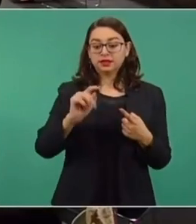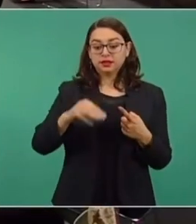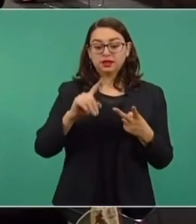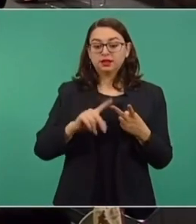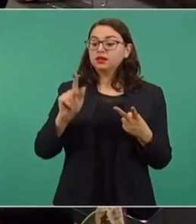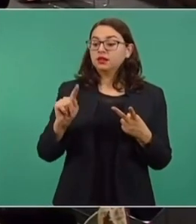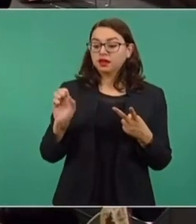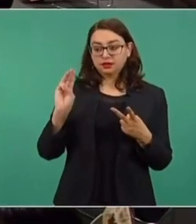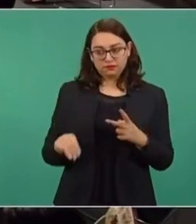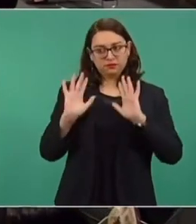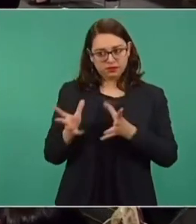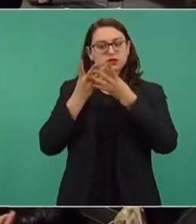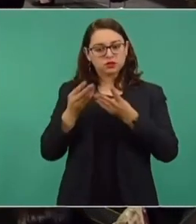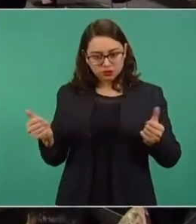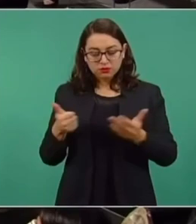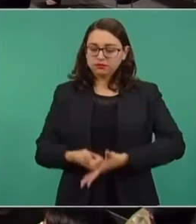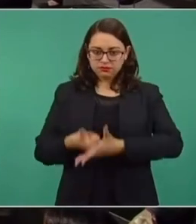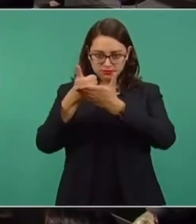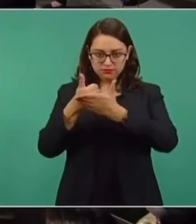de CATEM, nos ayuden.